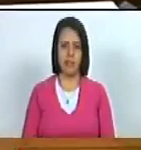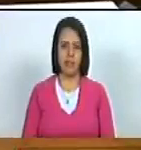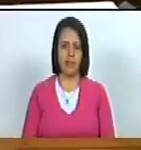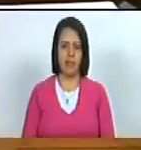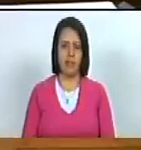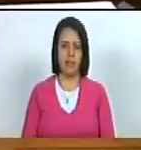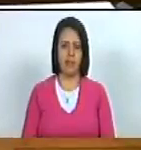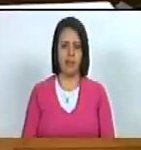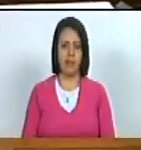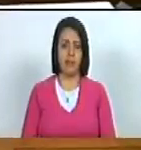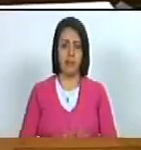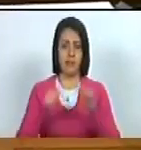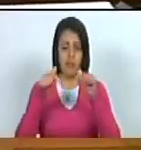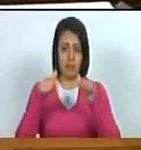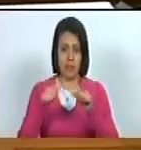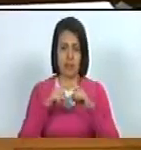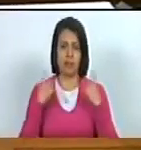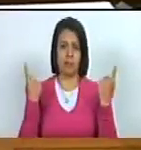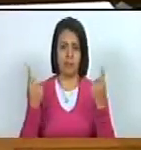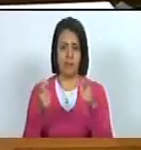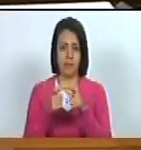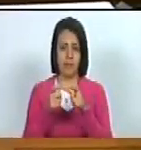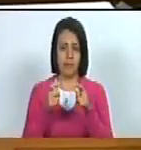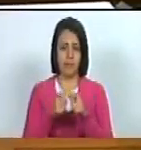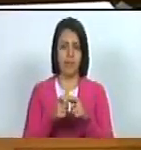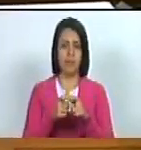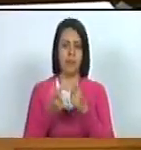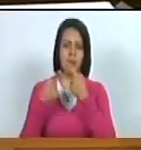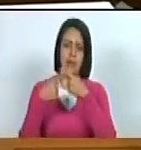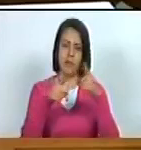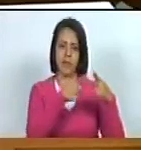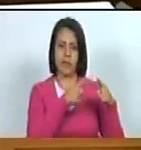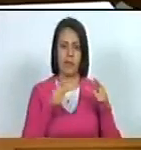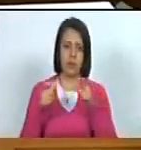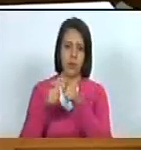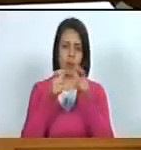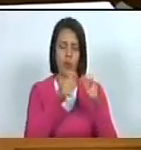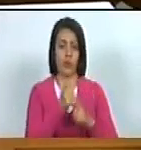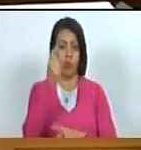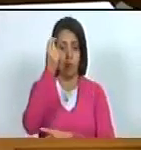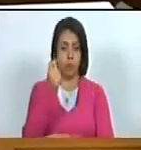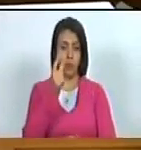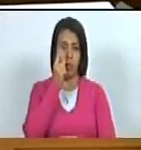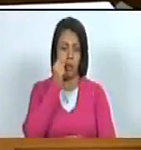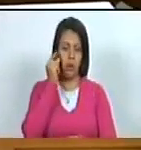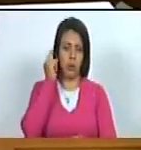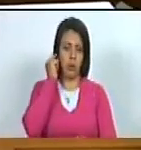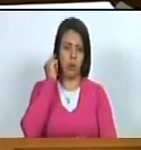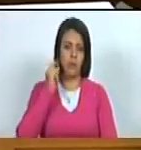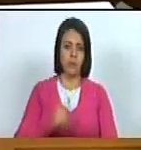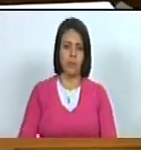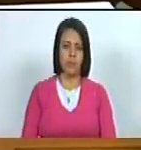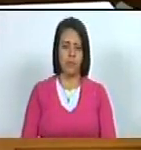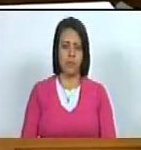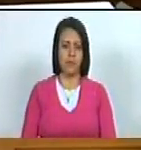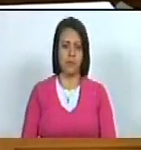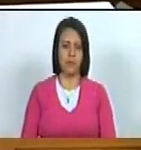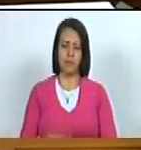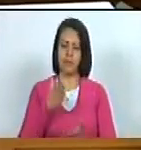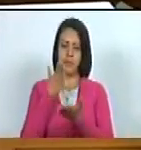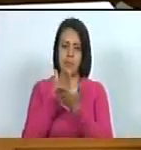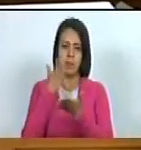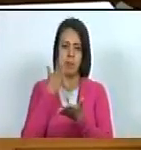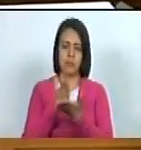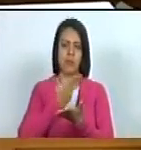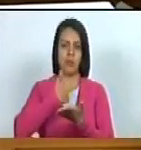en este recinto y en distintas reuniones que hemos tenido con diputadas y diputados siempre